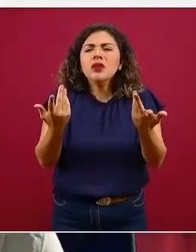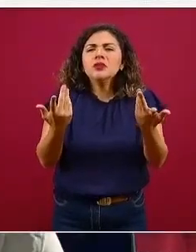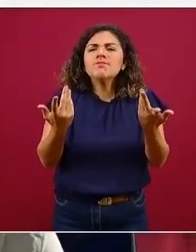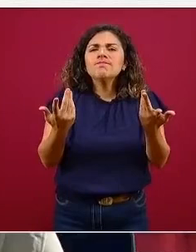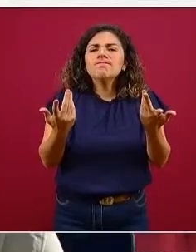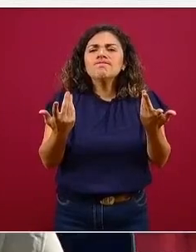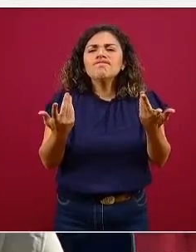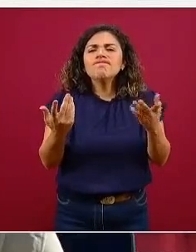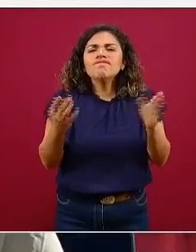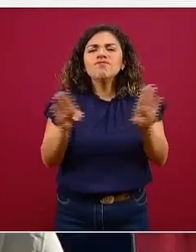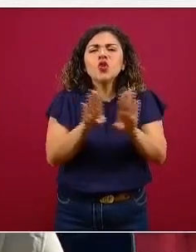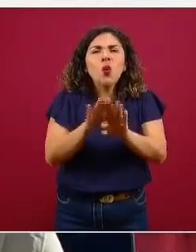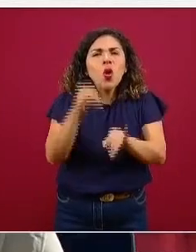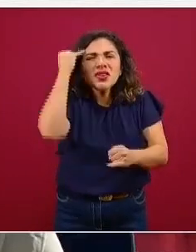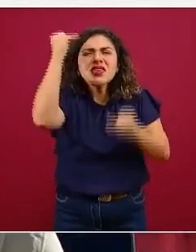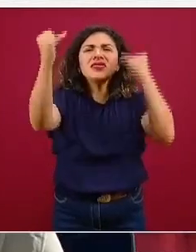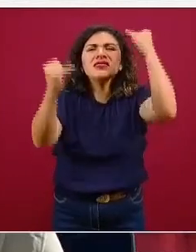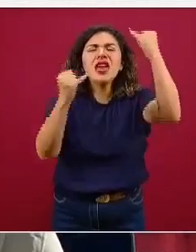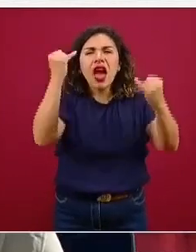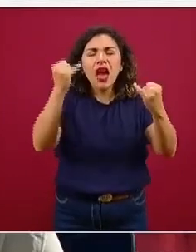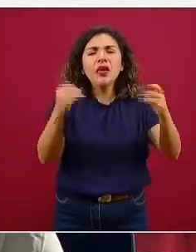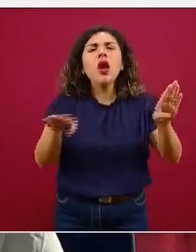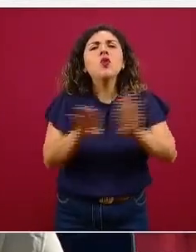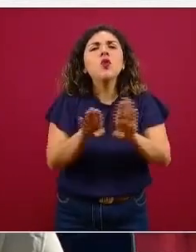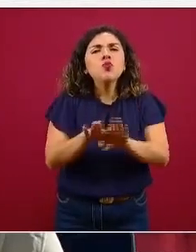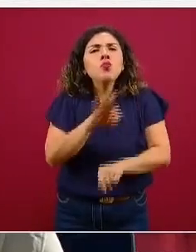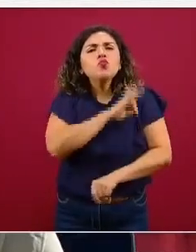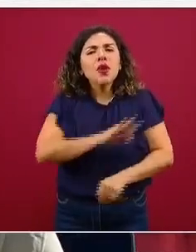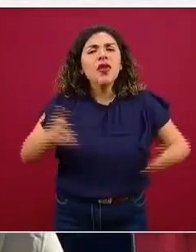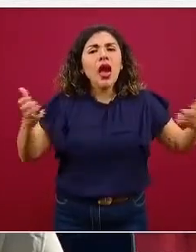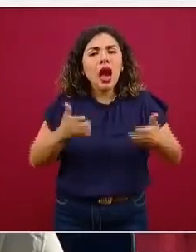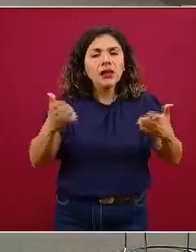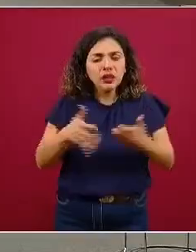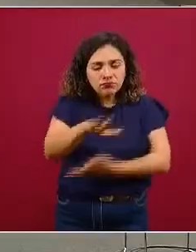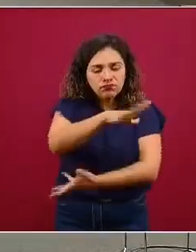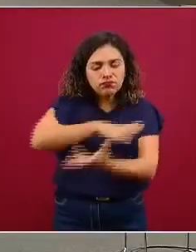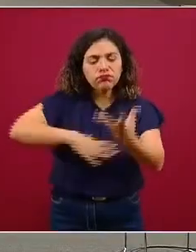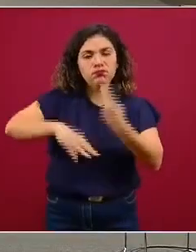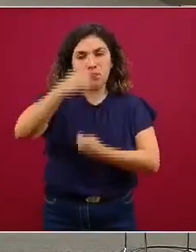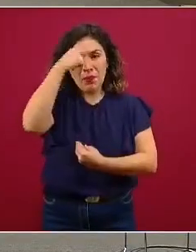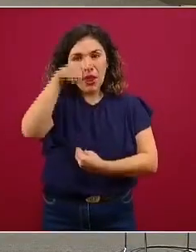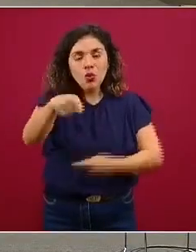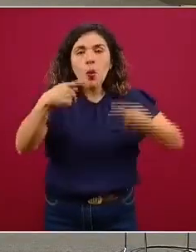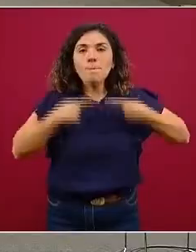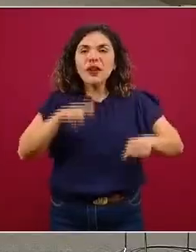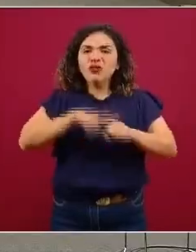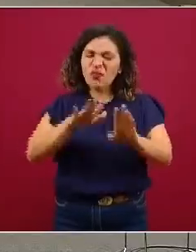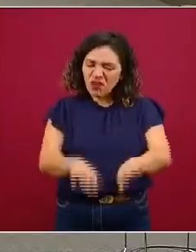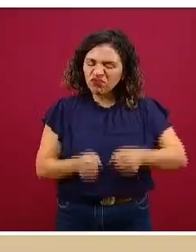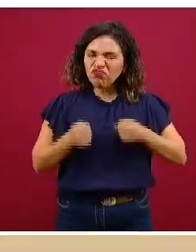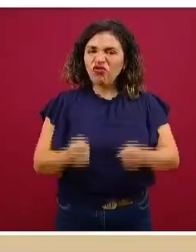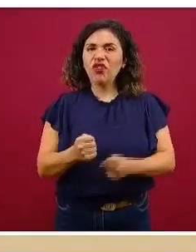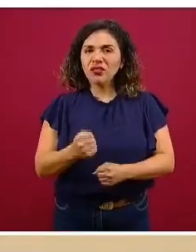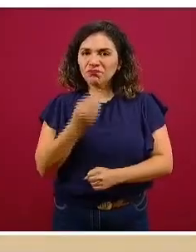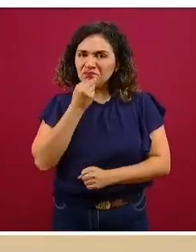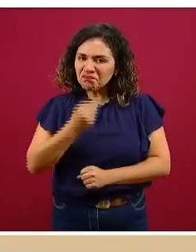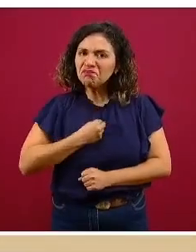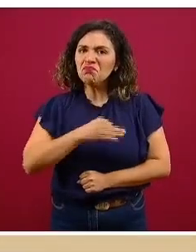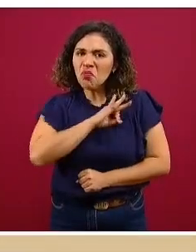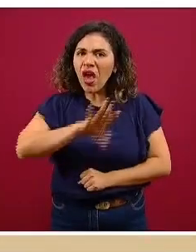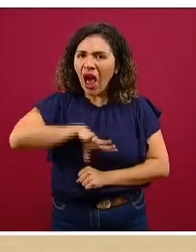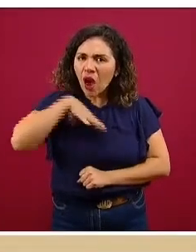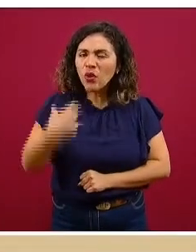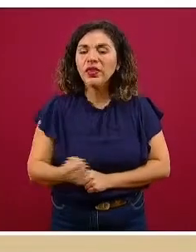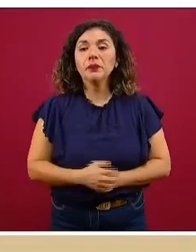conceptos de cómo llevar o estos pasos hacia una construcción de esta resistencia. En primer lugar,